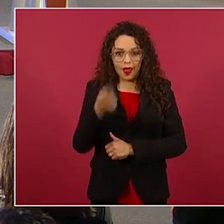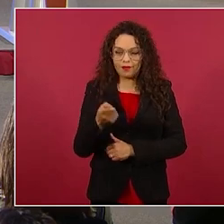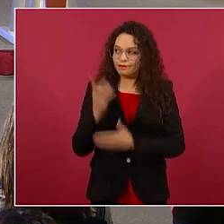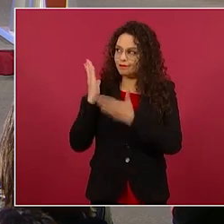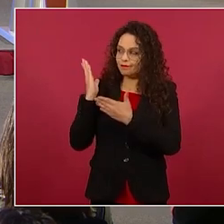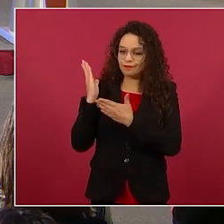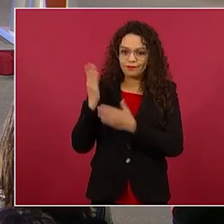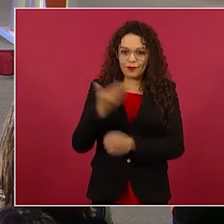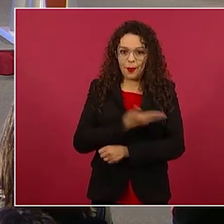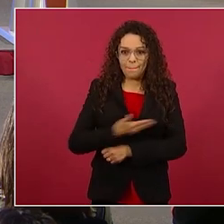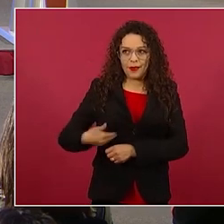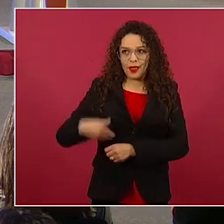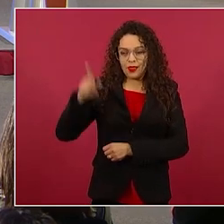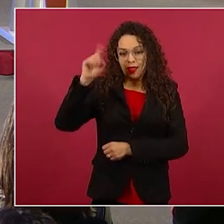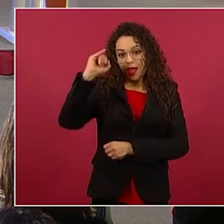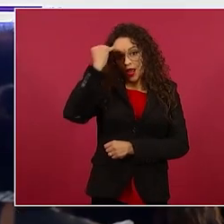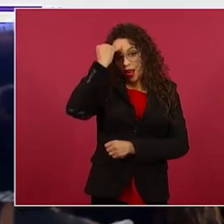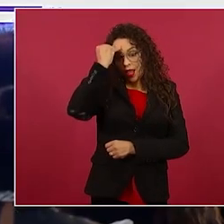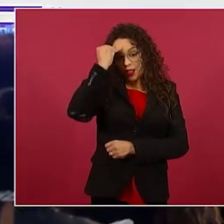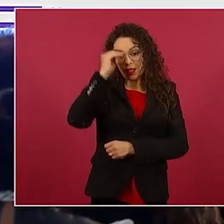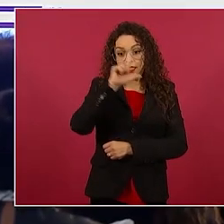Presidente de la India, 77.